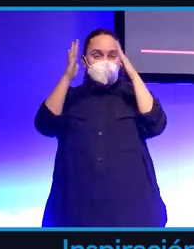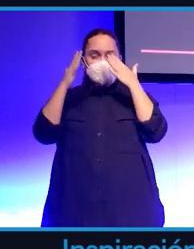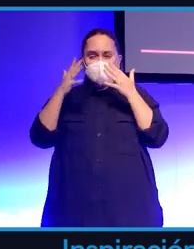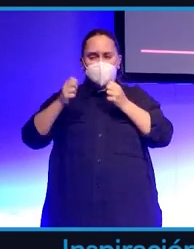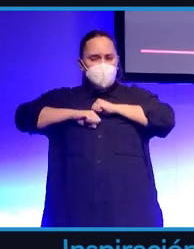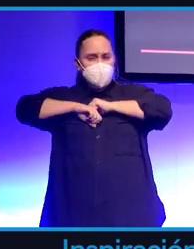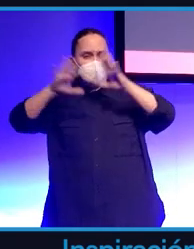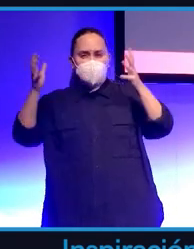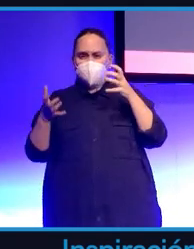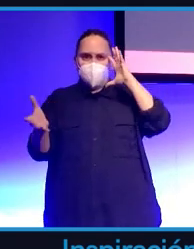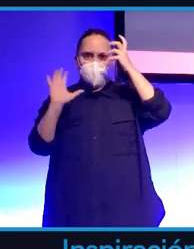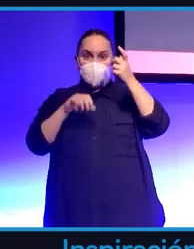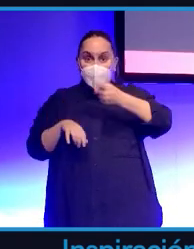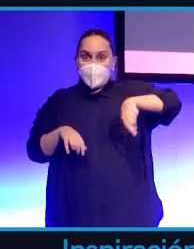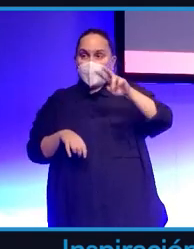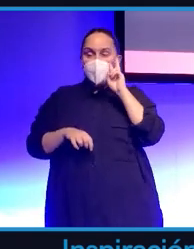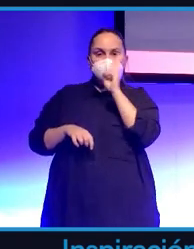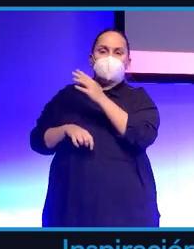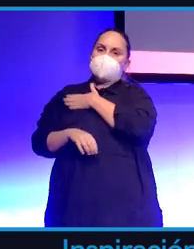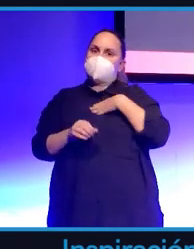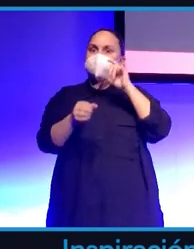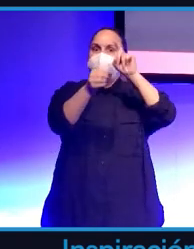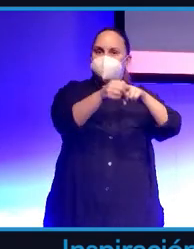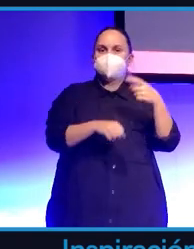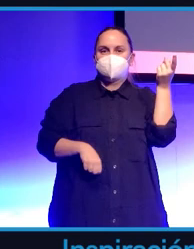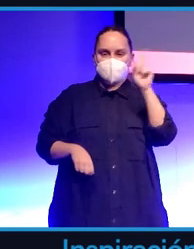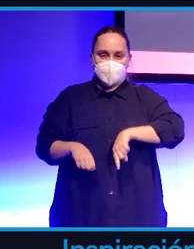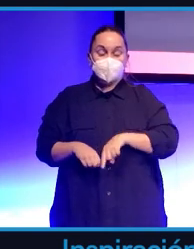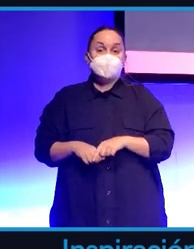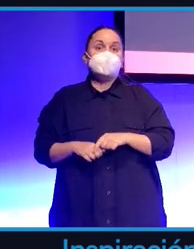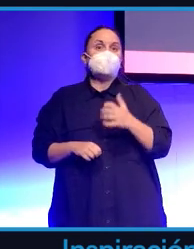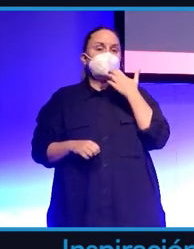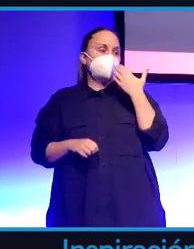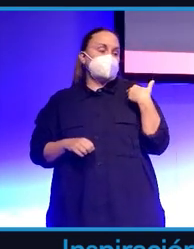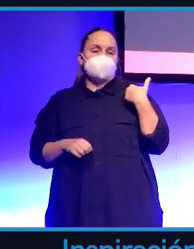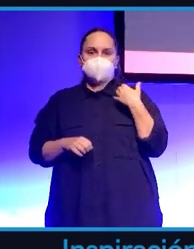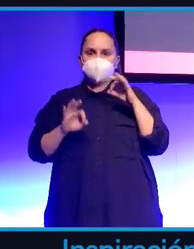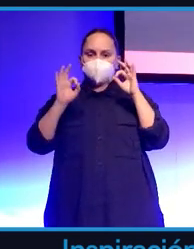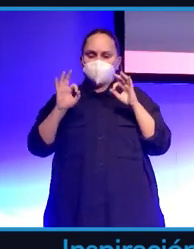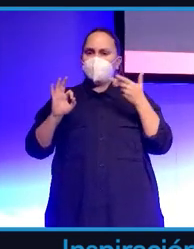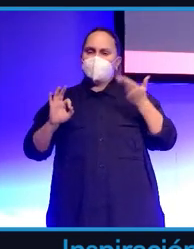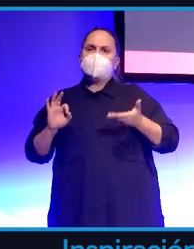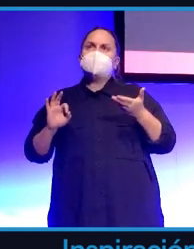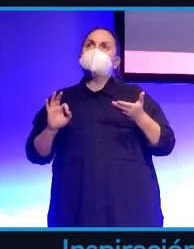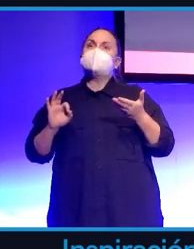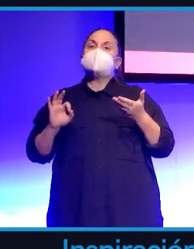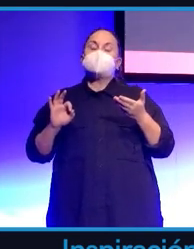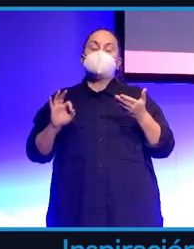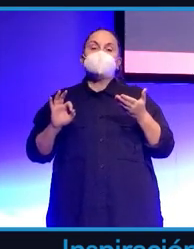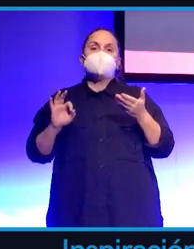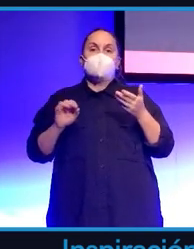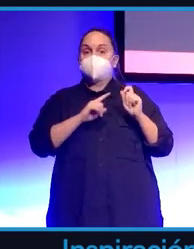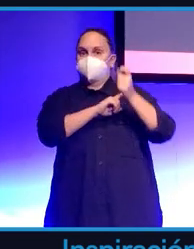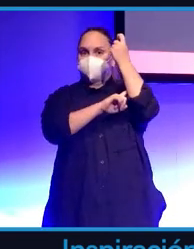locura y quieren estar también dentro uno de los hitos por ejemplo últimos que hemos tenido que es muy importante fue que